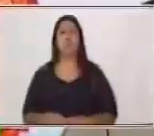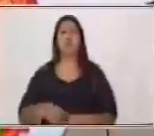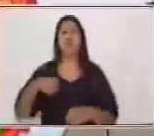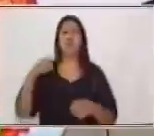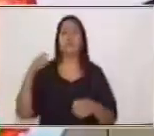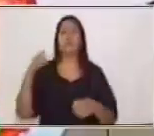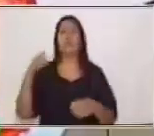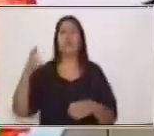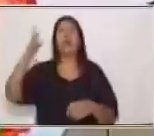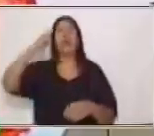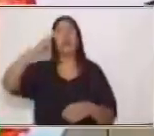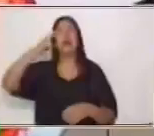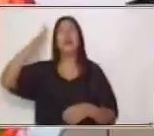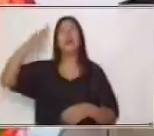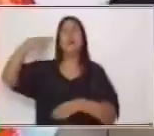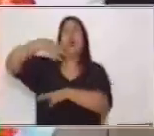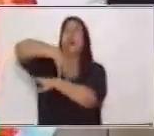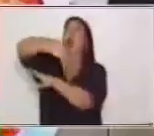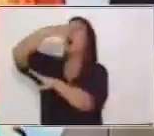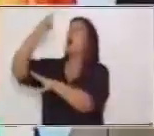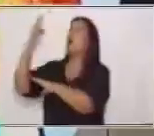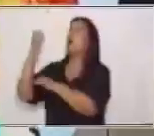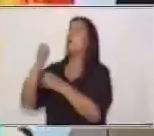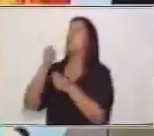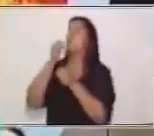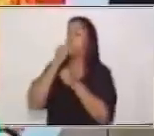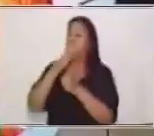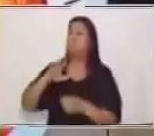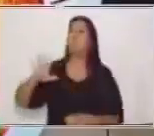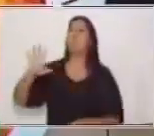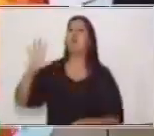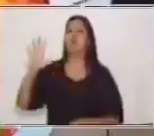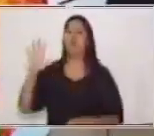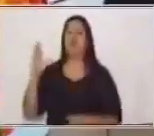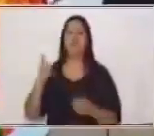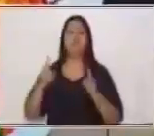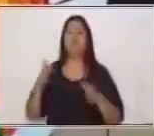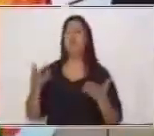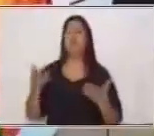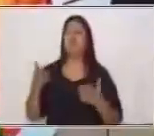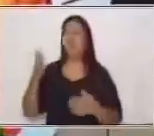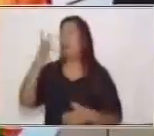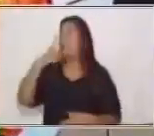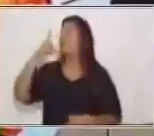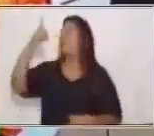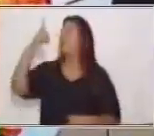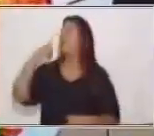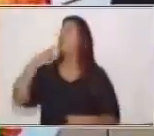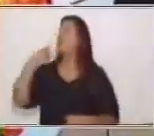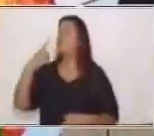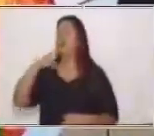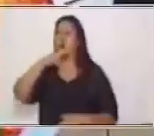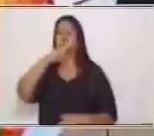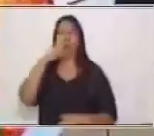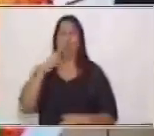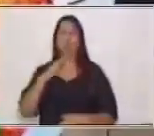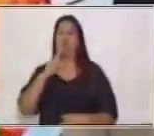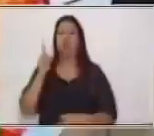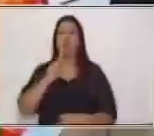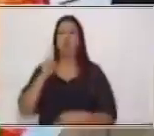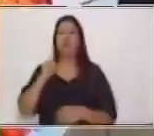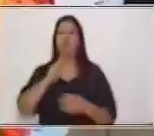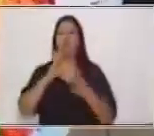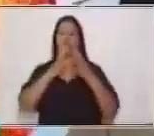nos recuerda una promesa, una promesa que Dios le hizo a la humanidad de no volver a destruir el mundo con un